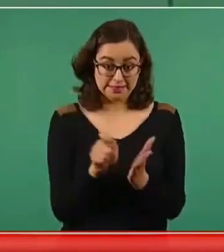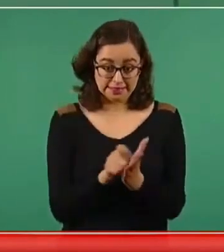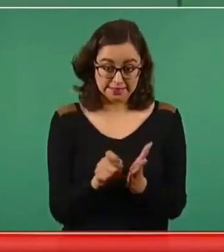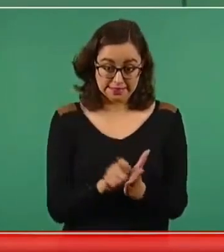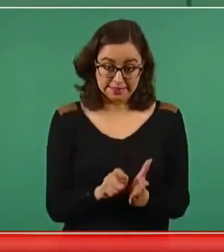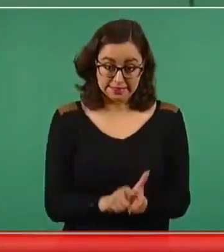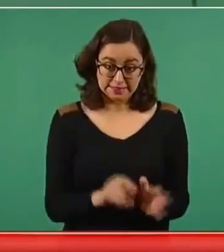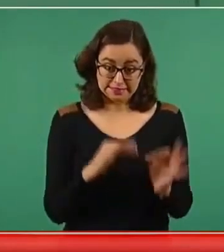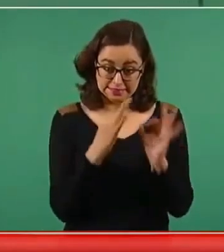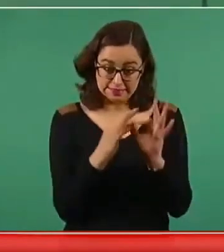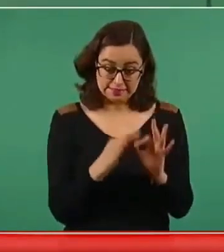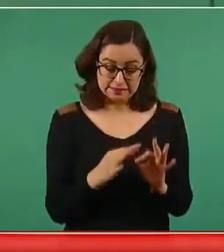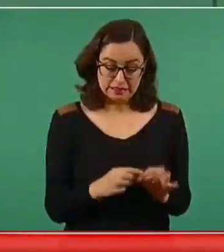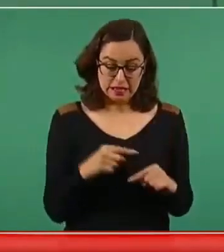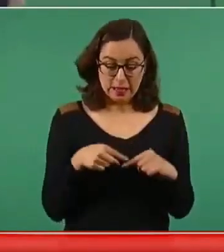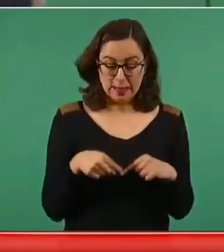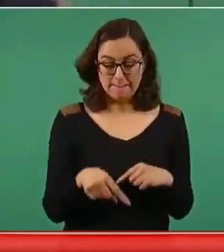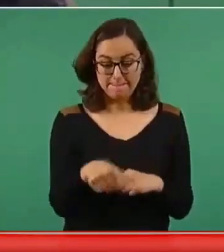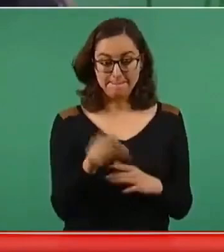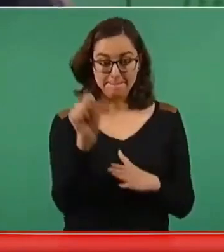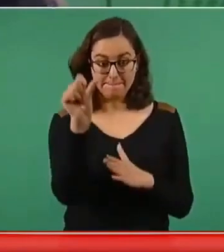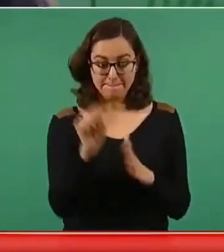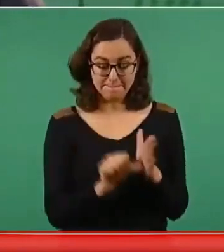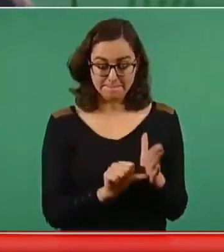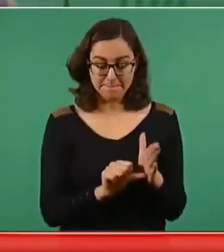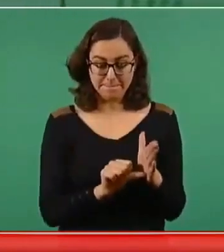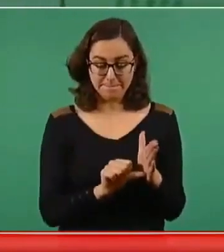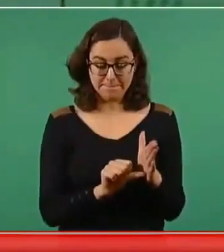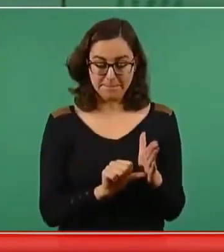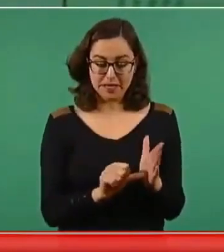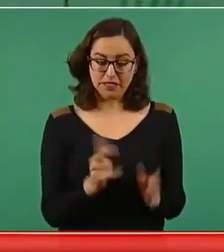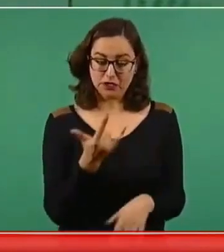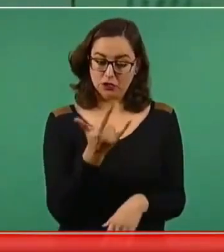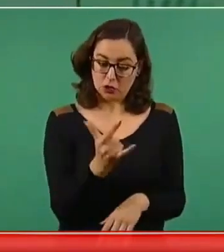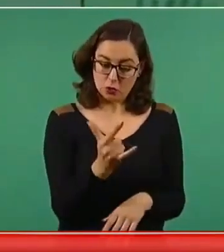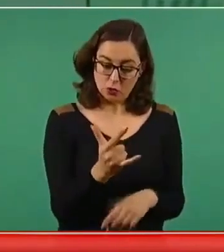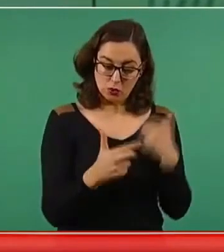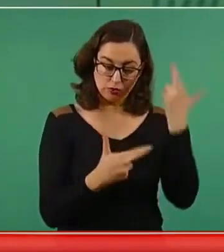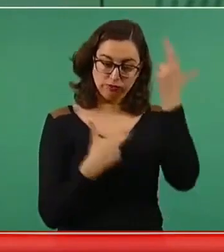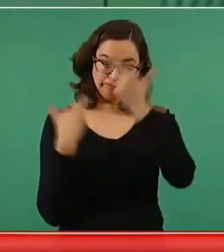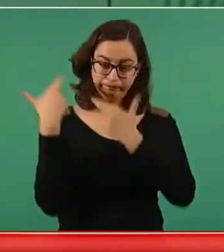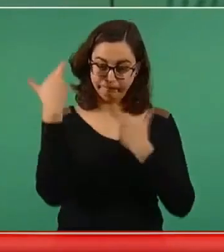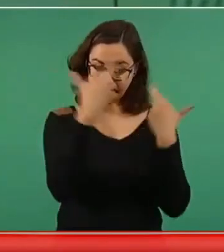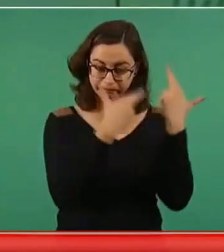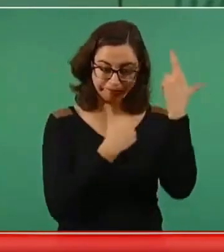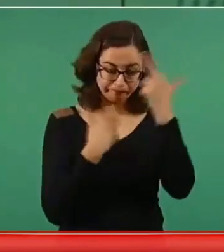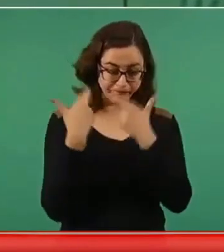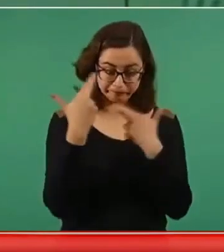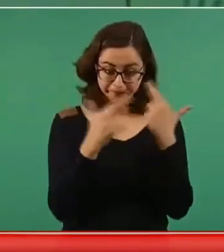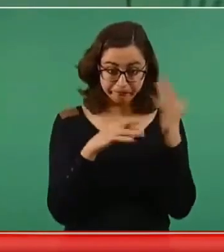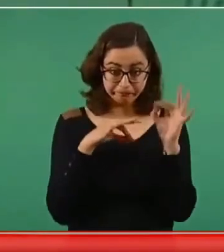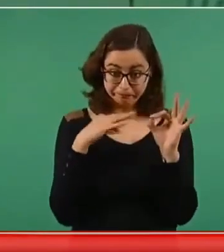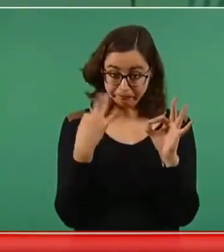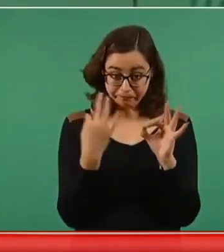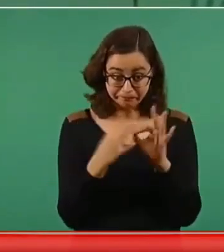dedicar todo este mes a la revisión y espero